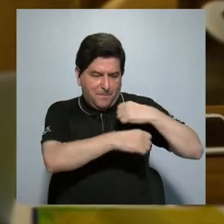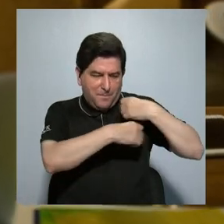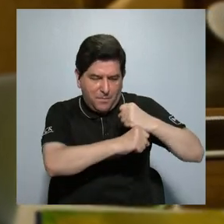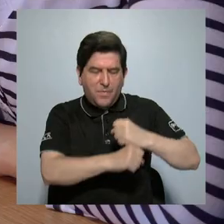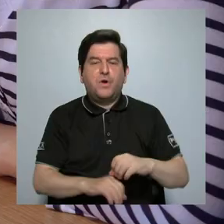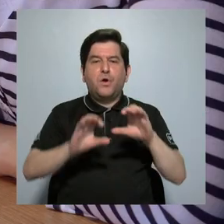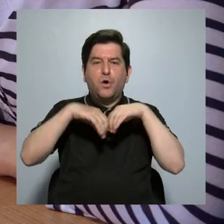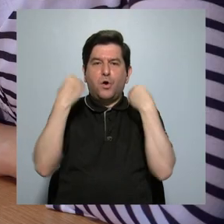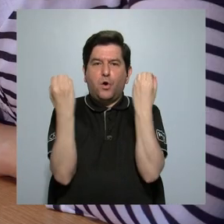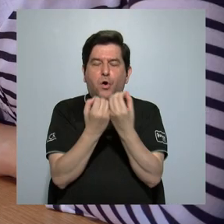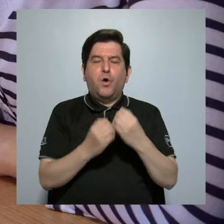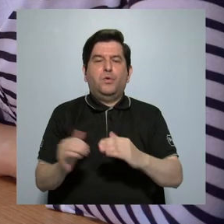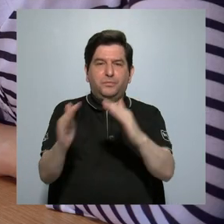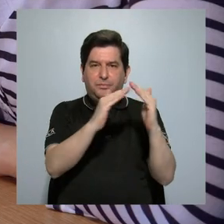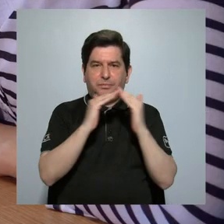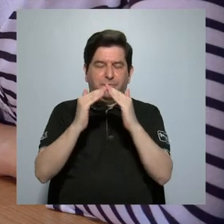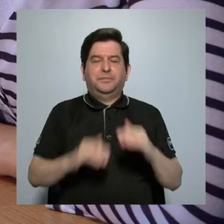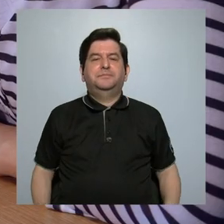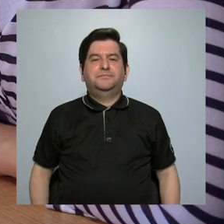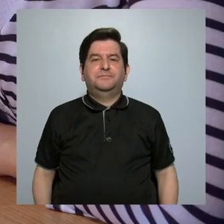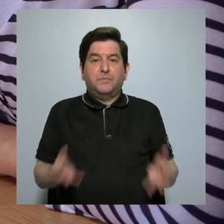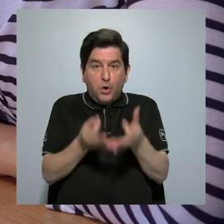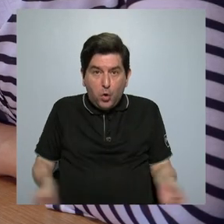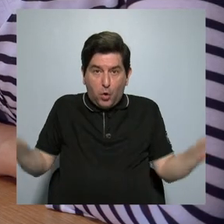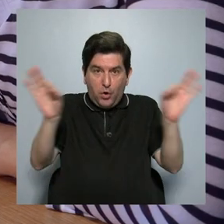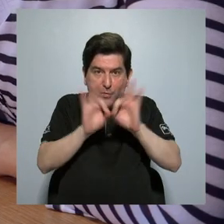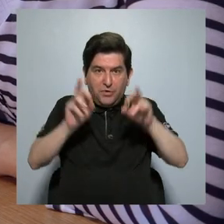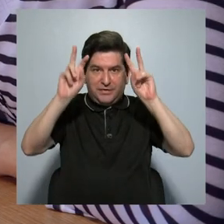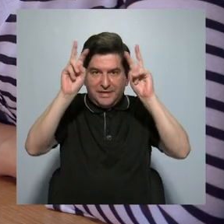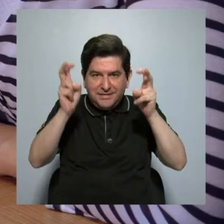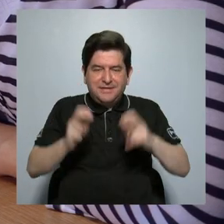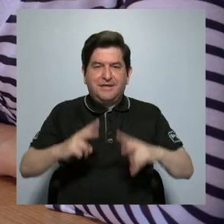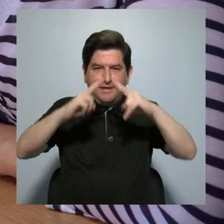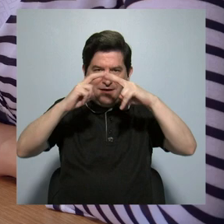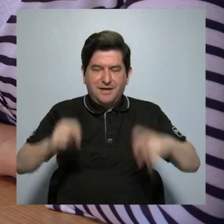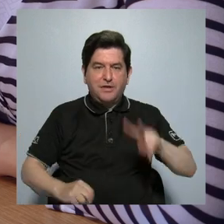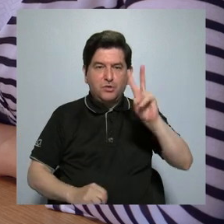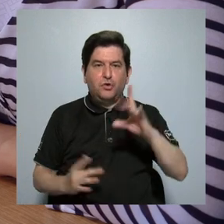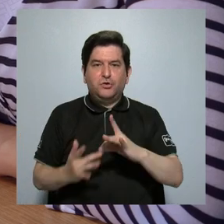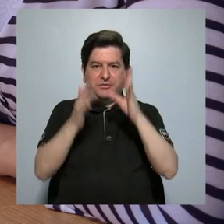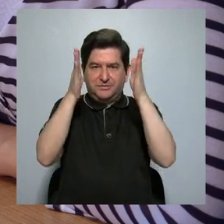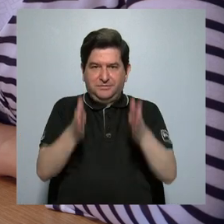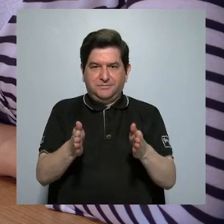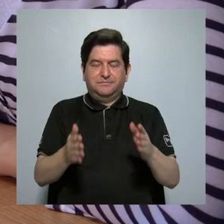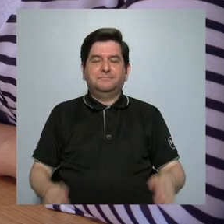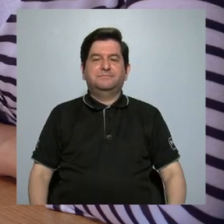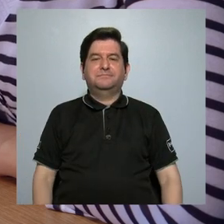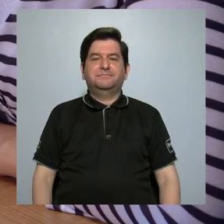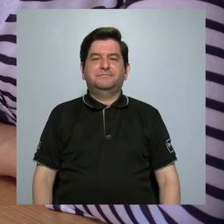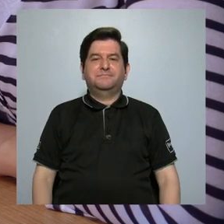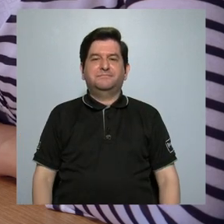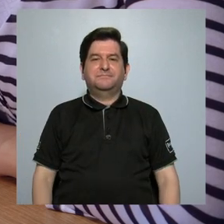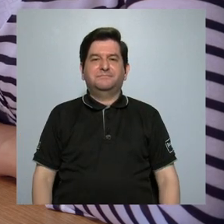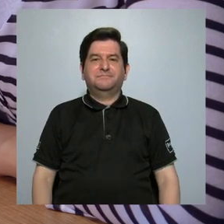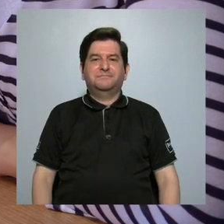municipios y organizaciones comunales. Lo que importa lo analizaremos con dos expertos.